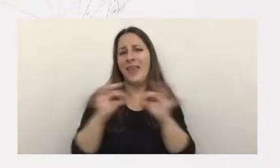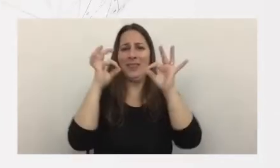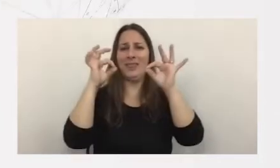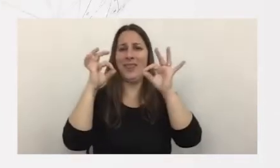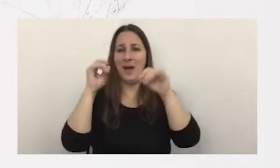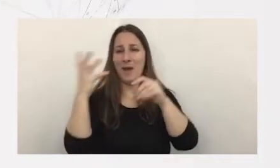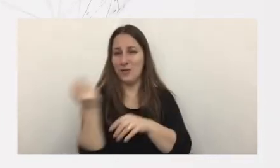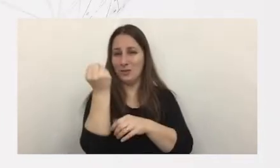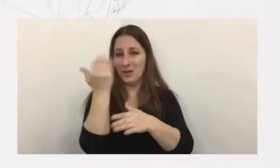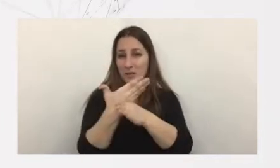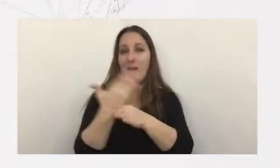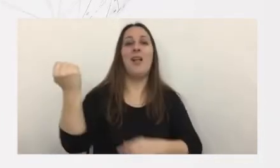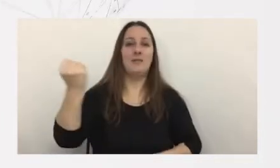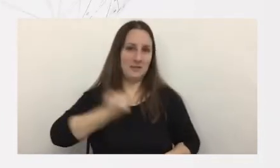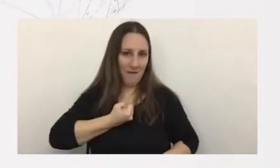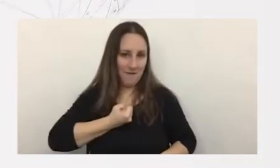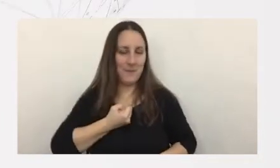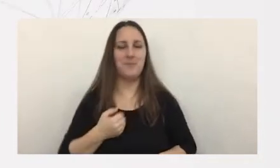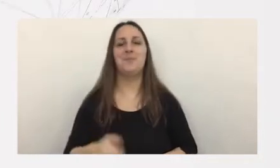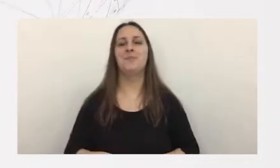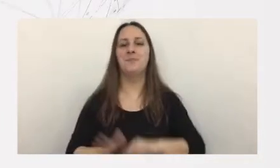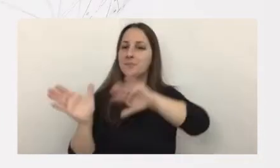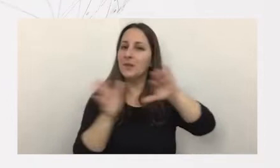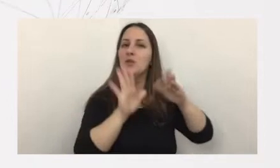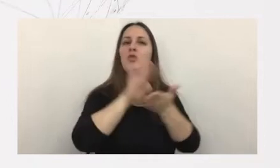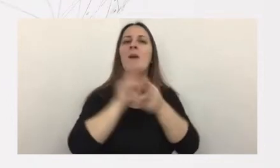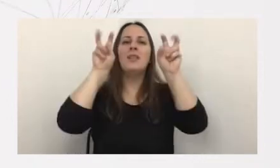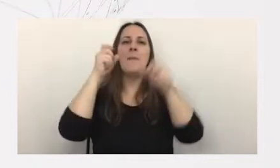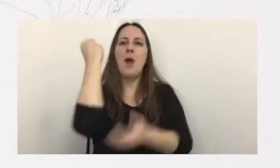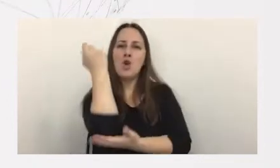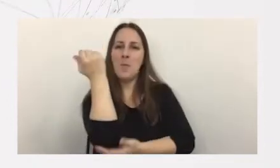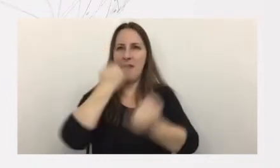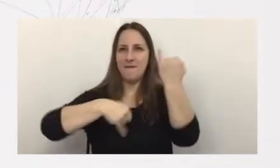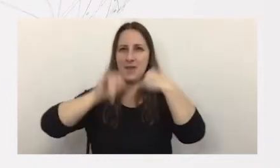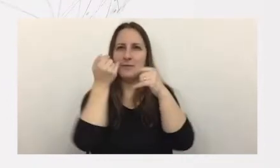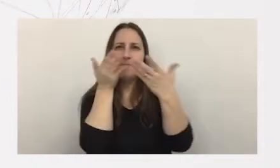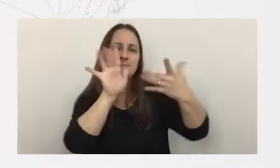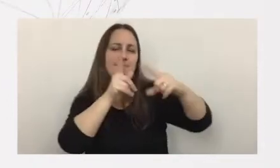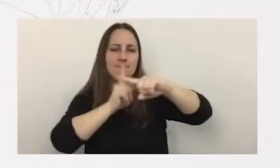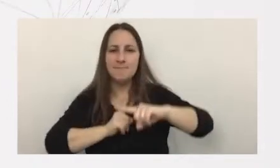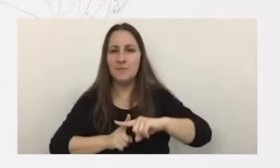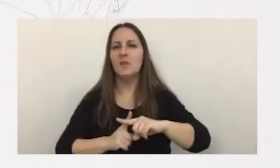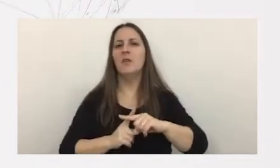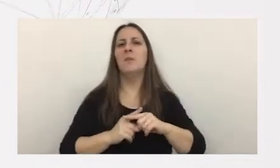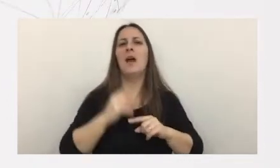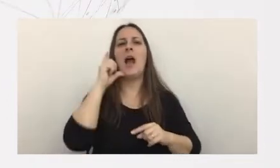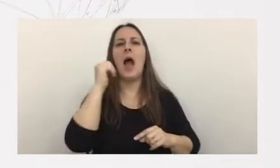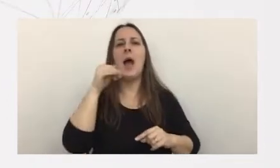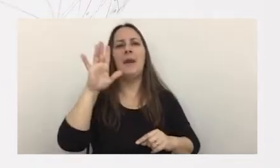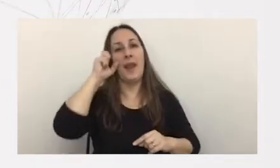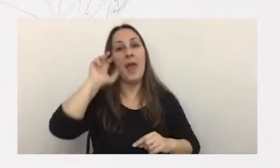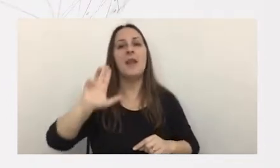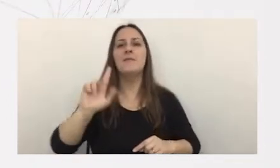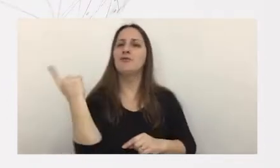pero para llevarlos a un escenario económico financiero esta es una estimación que comparten firmas como Gartner y que nosotros